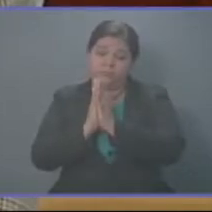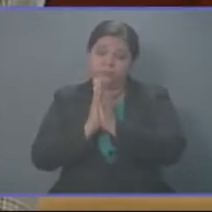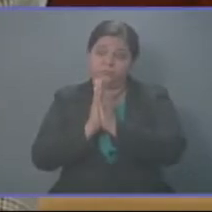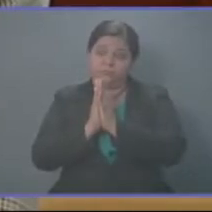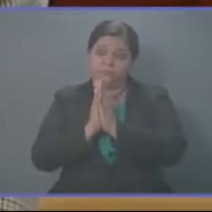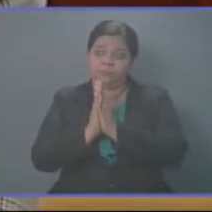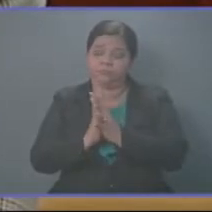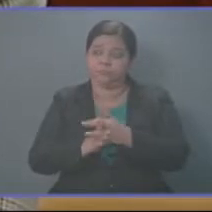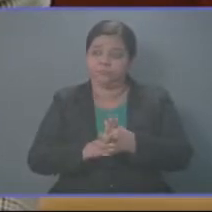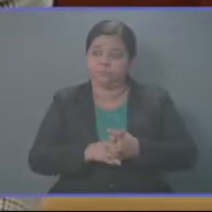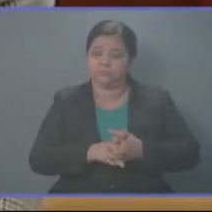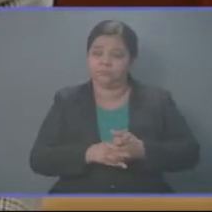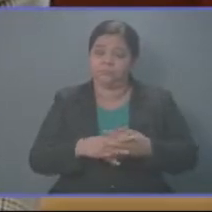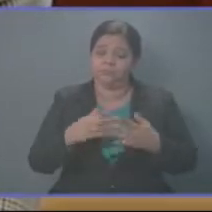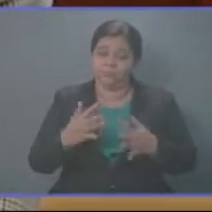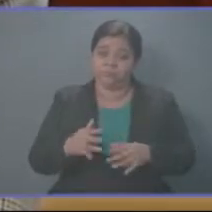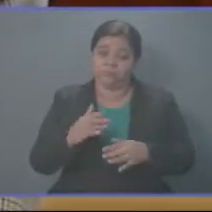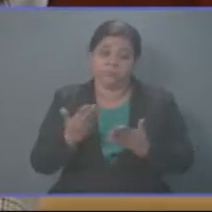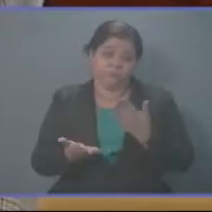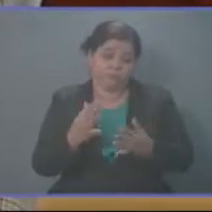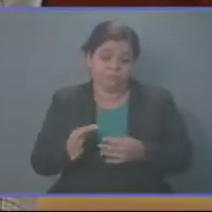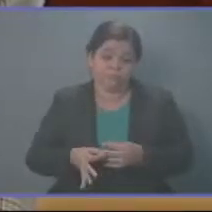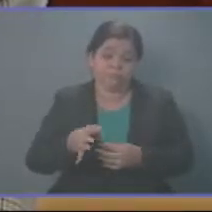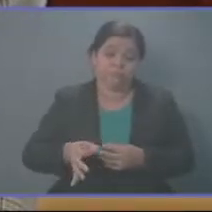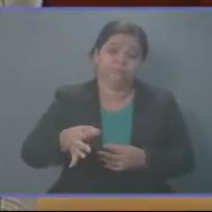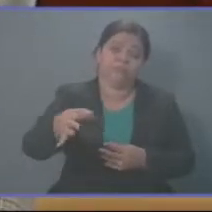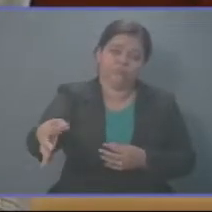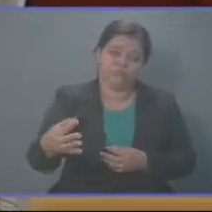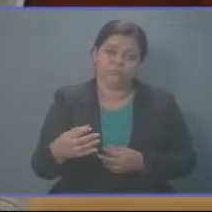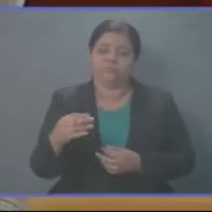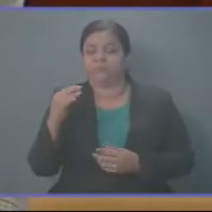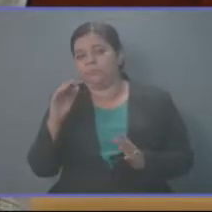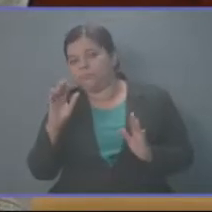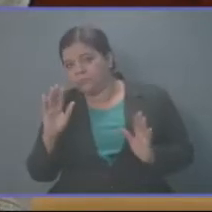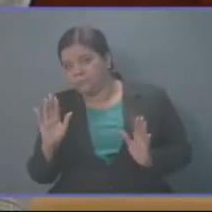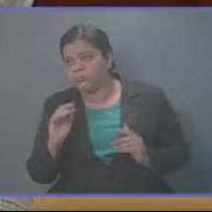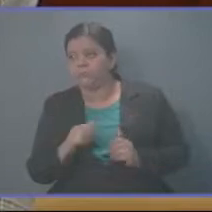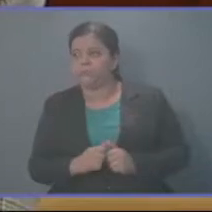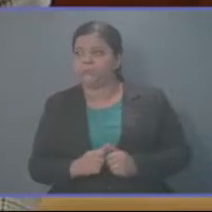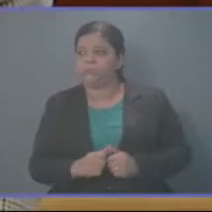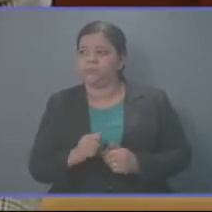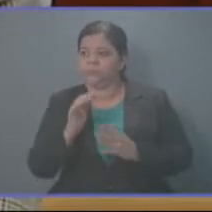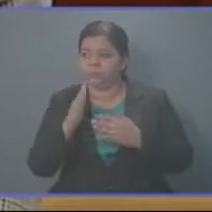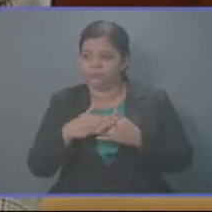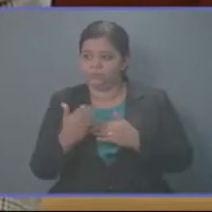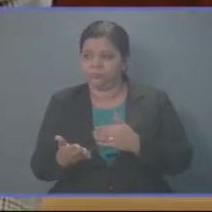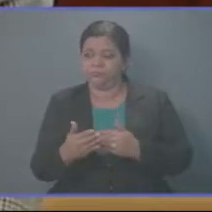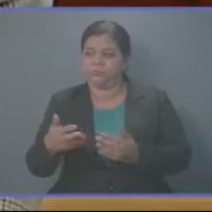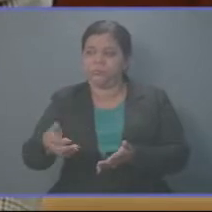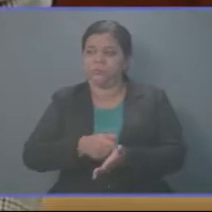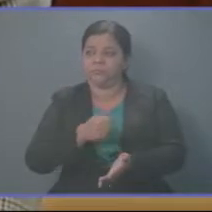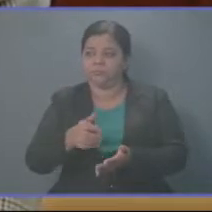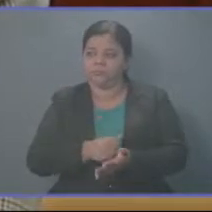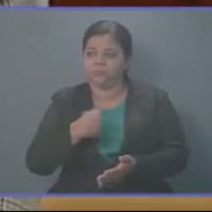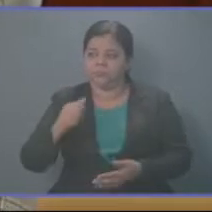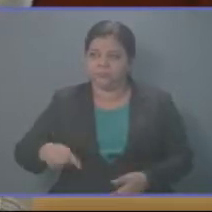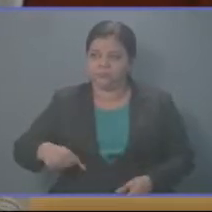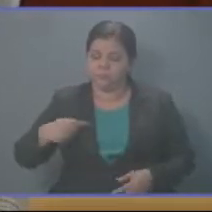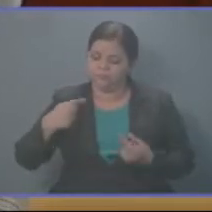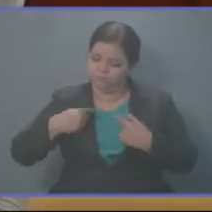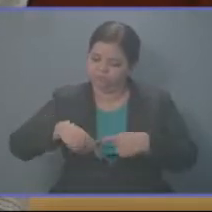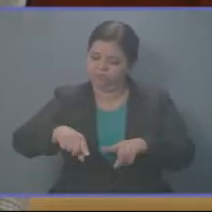alargue, que se prorrogue otro tanto más, o lo convierten en impuesto permanente.